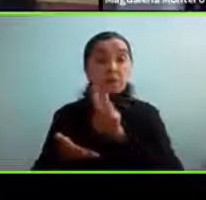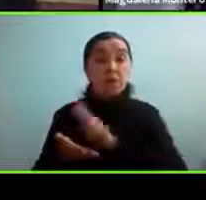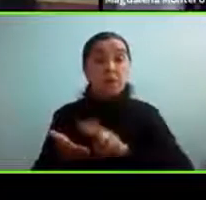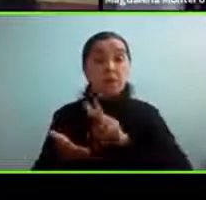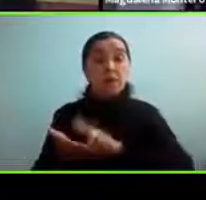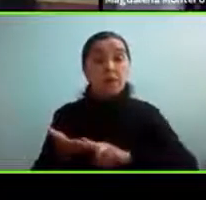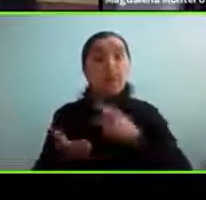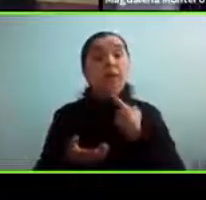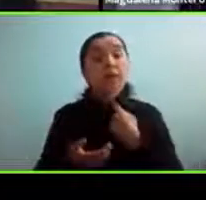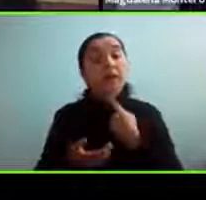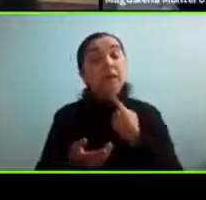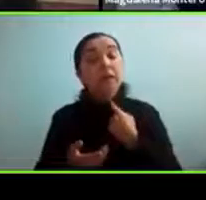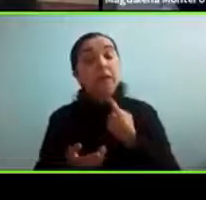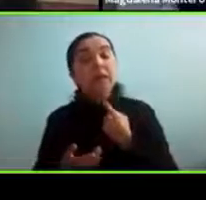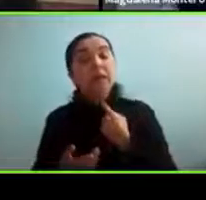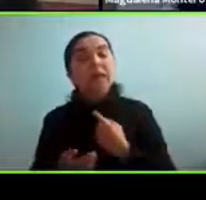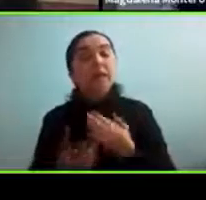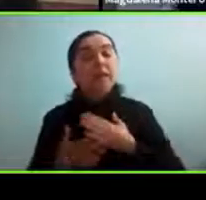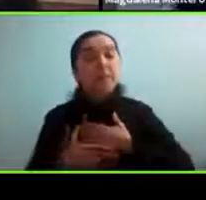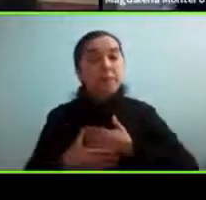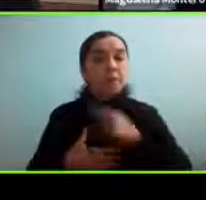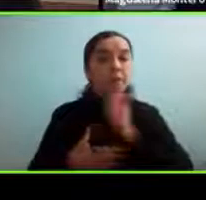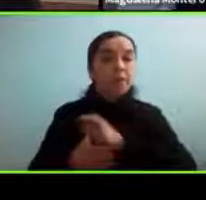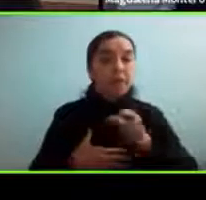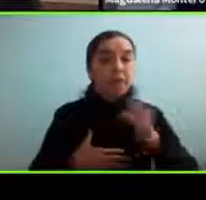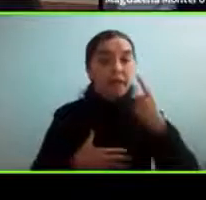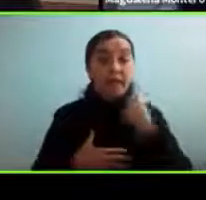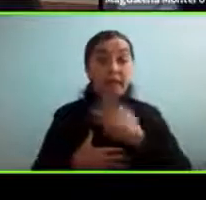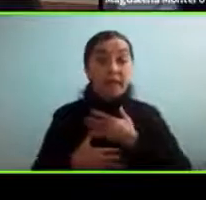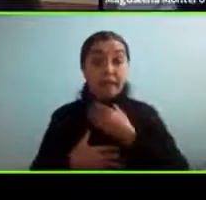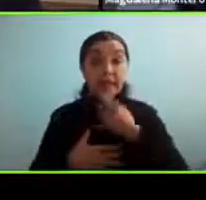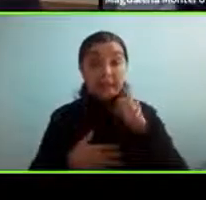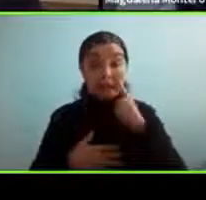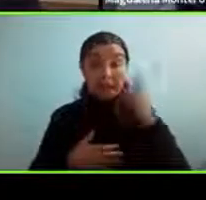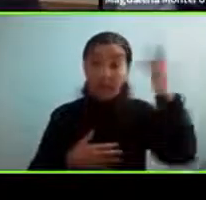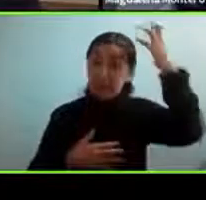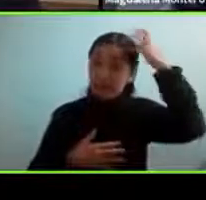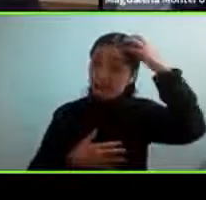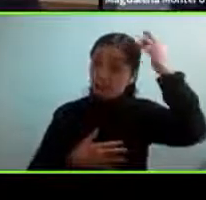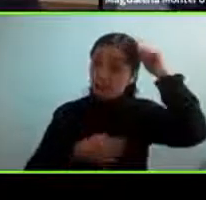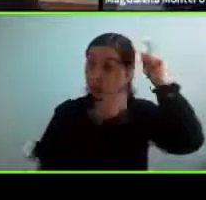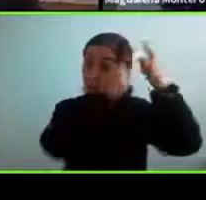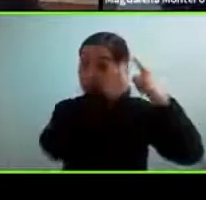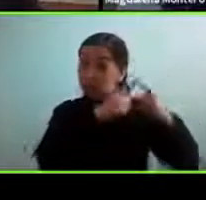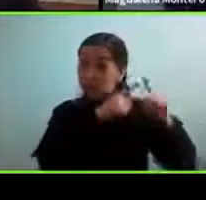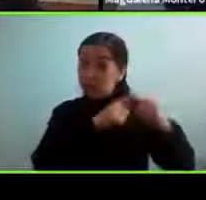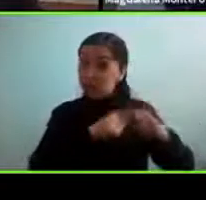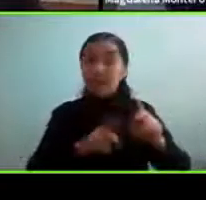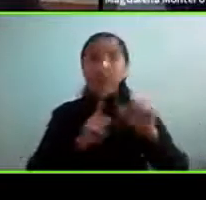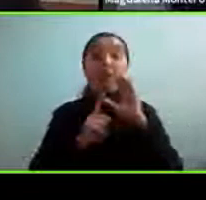las personas que quieran como adentrarse en lo que es la neurodiversidad y la cultura autista